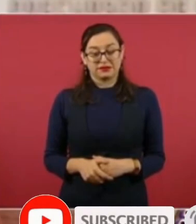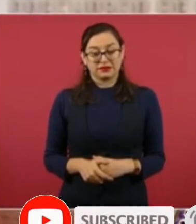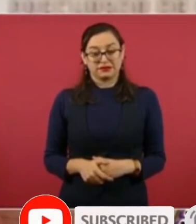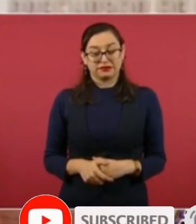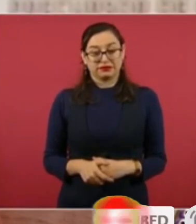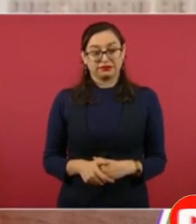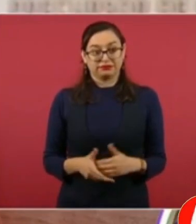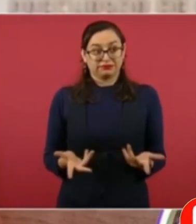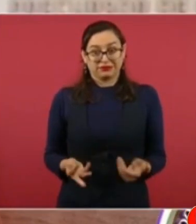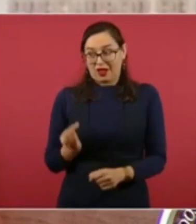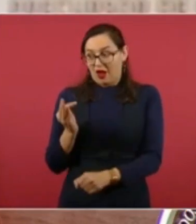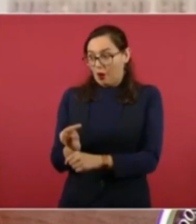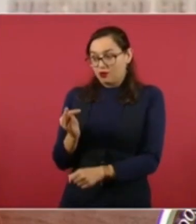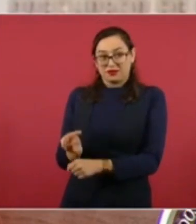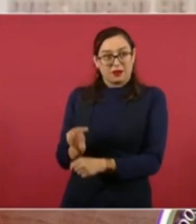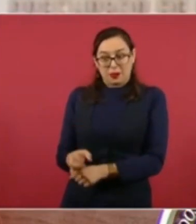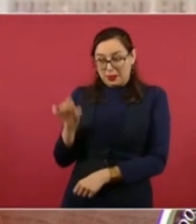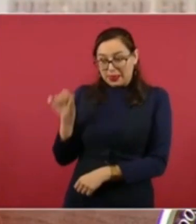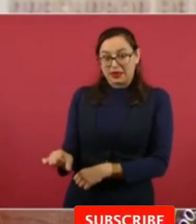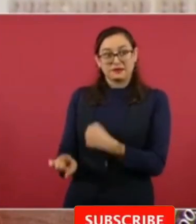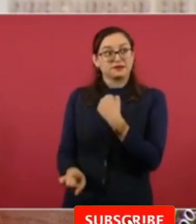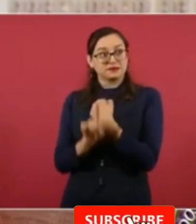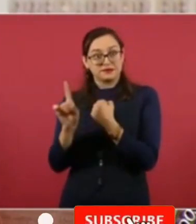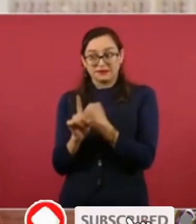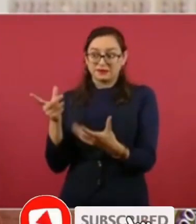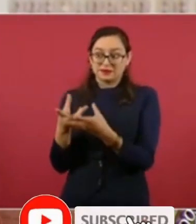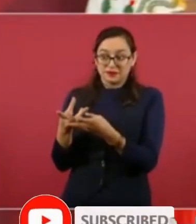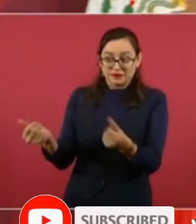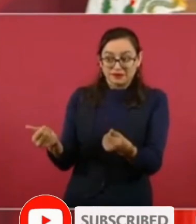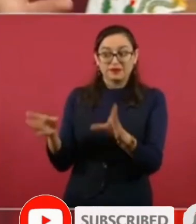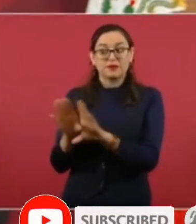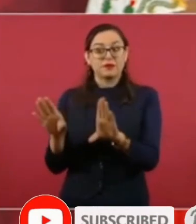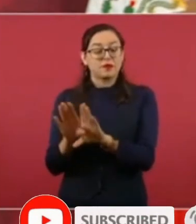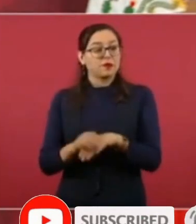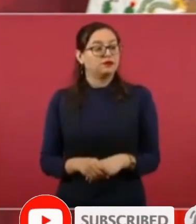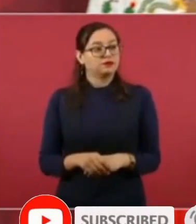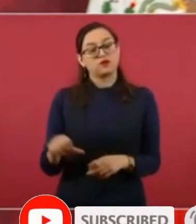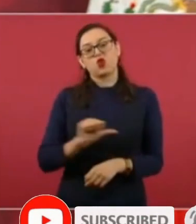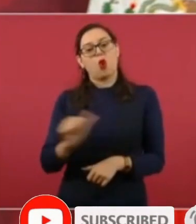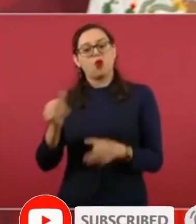y nosotros lo que hacemos pues es el sembrando vida